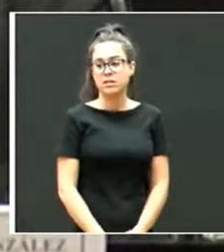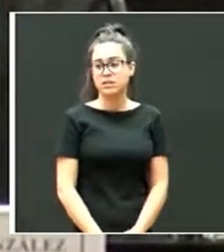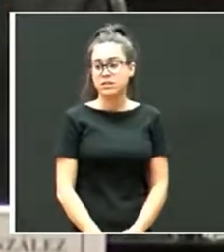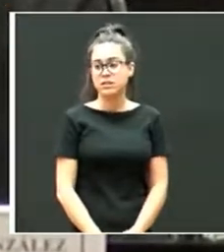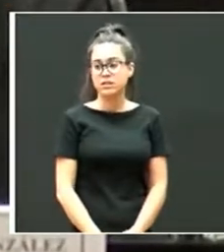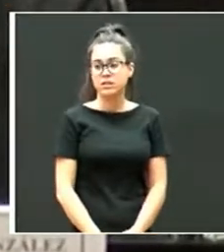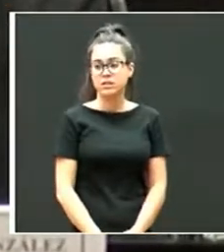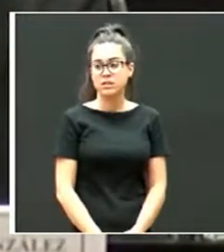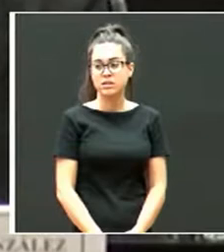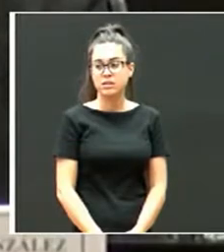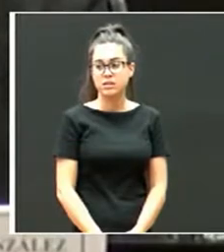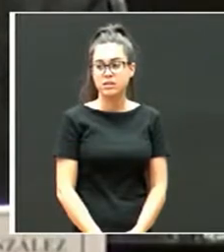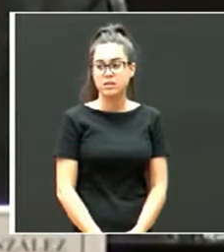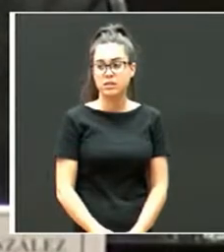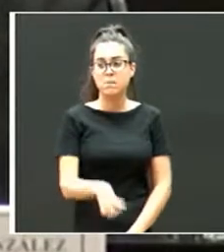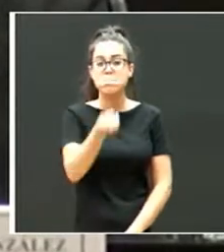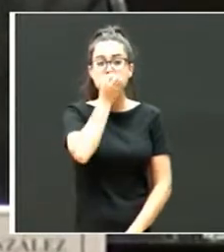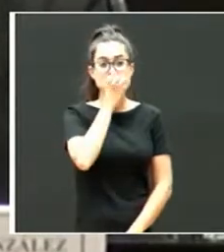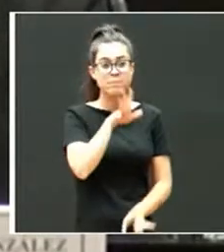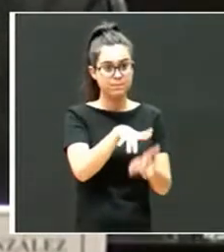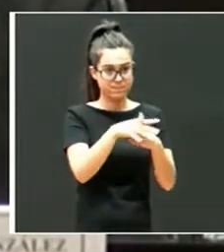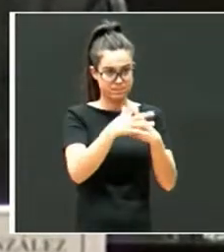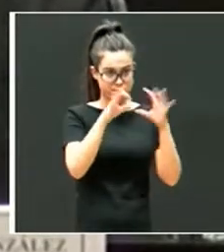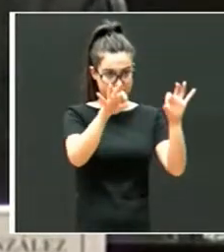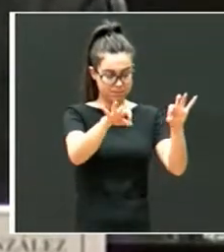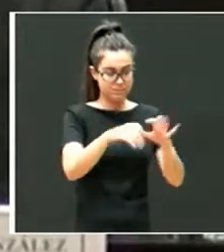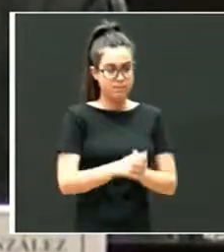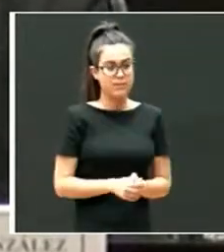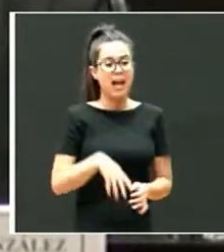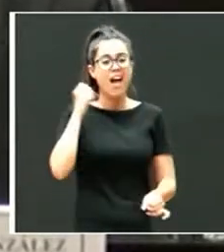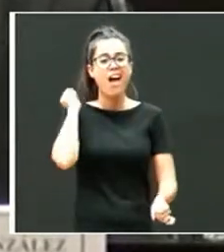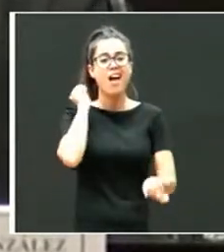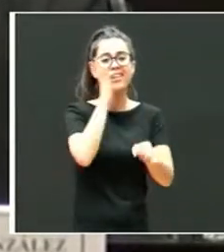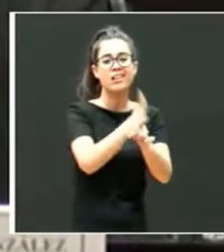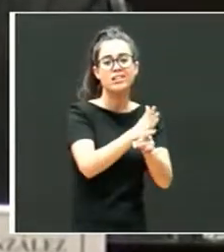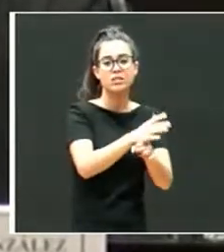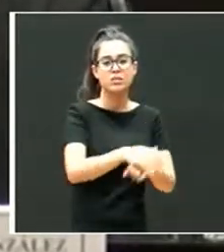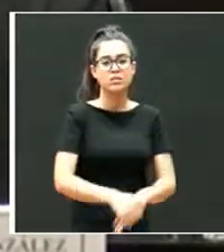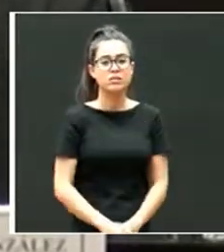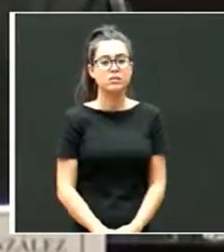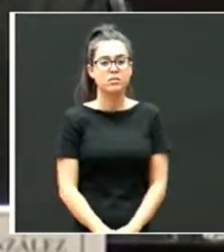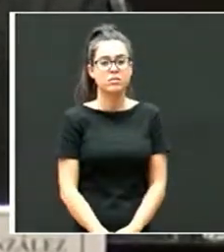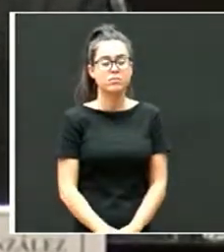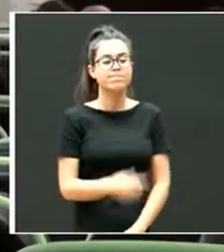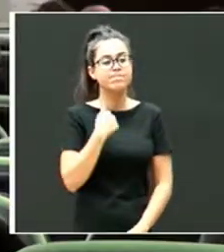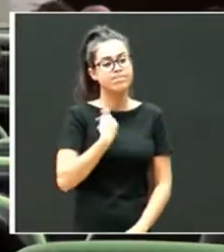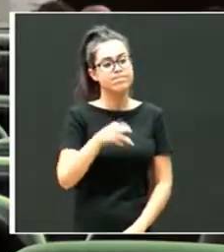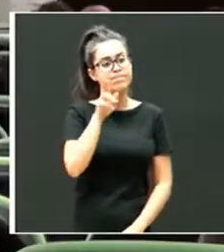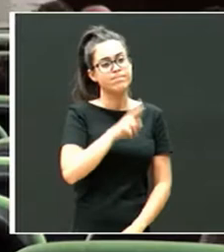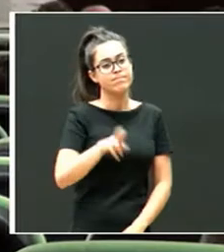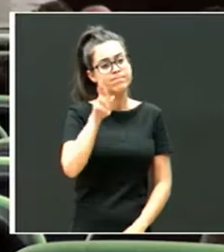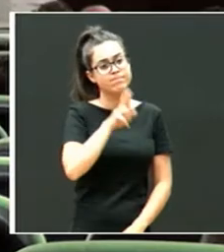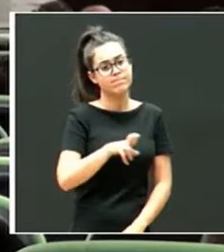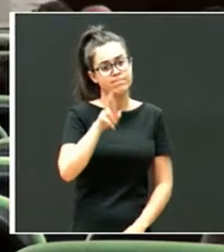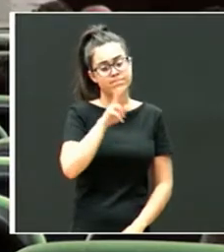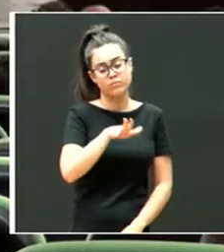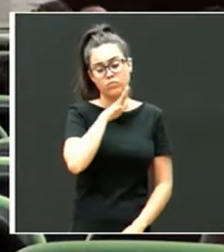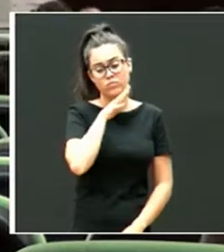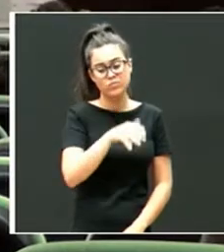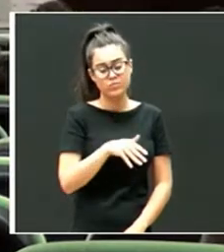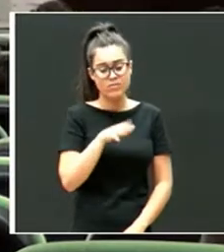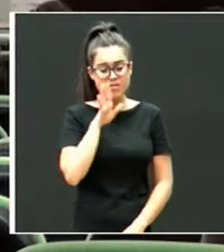Bien, esto en cuanto a la situación. En cuanto a los retos, pues me voy a repetir porque, como he dicho, yo